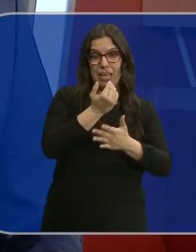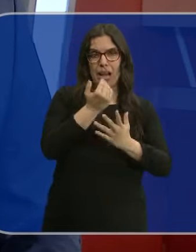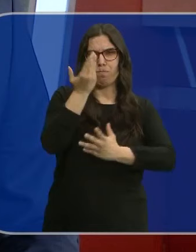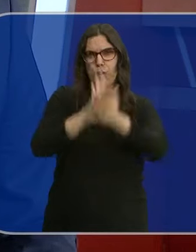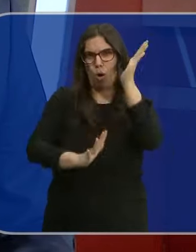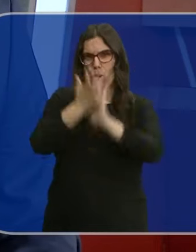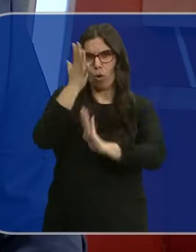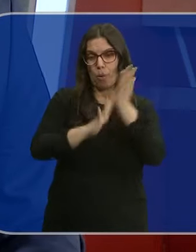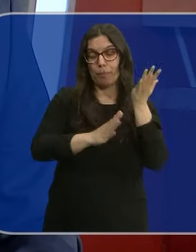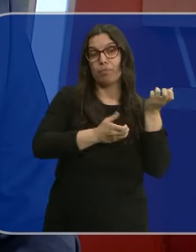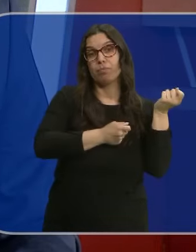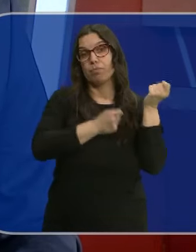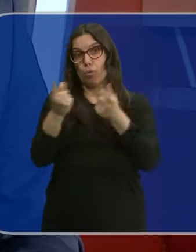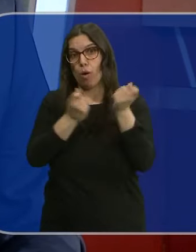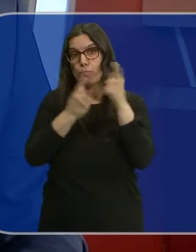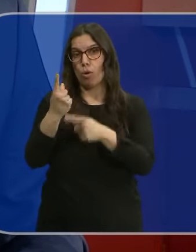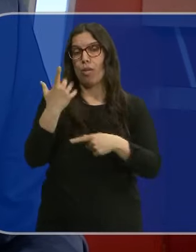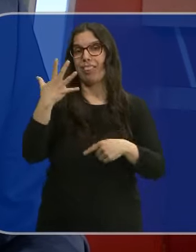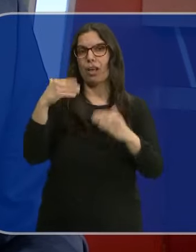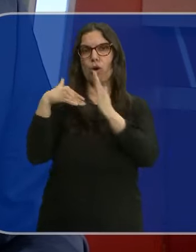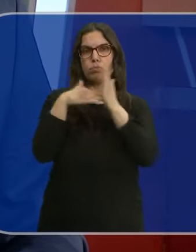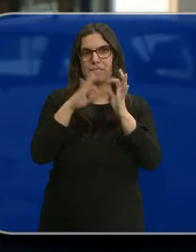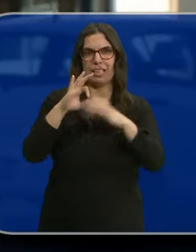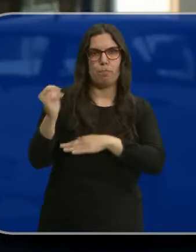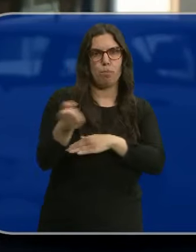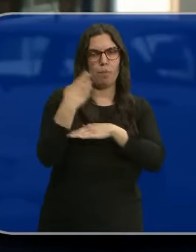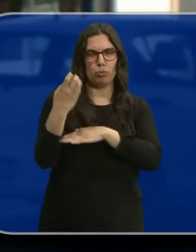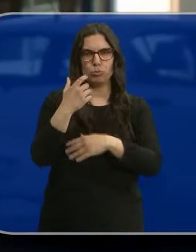desplazar hasta 5 dotaciones de los bomberos. Natalia Aparicio.